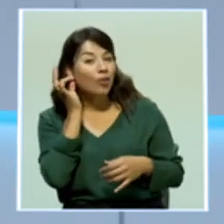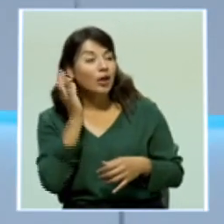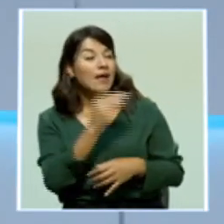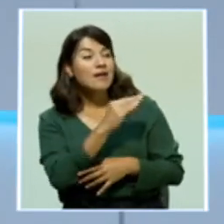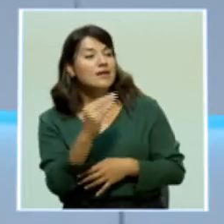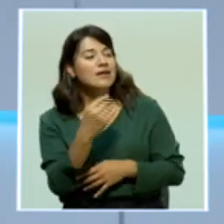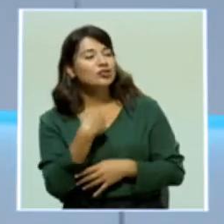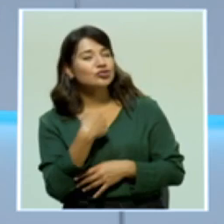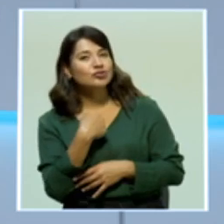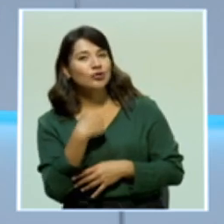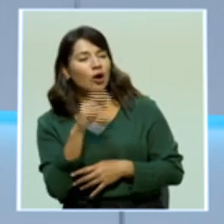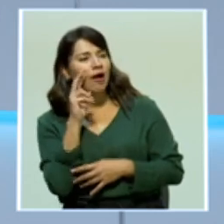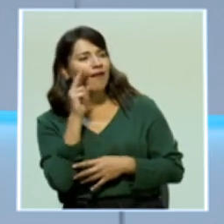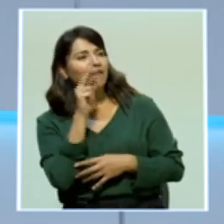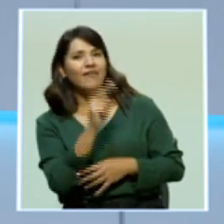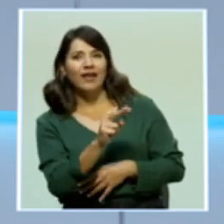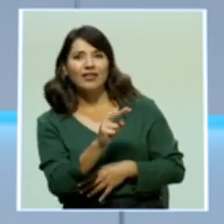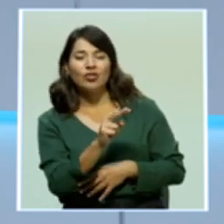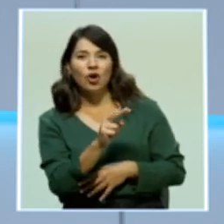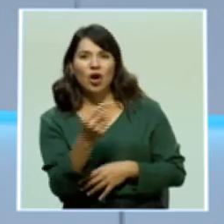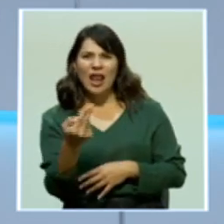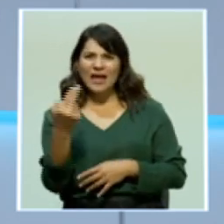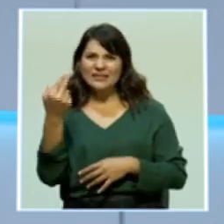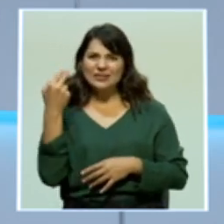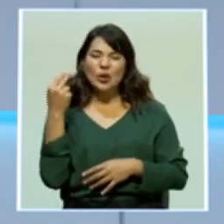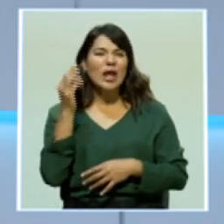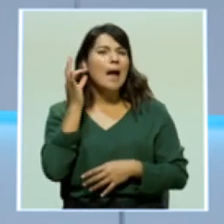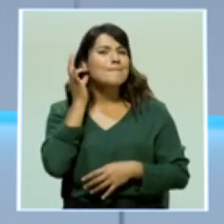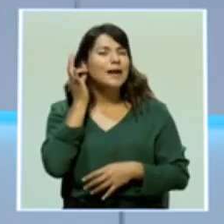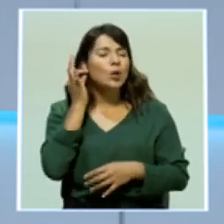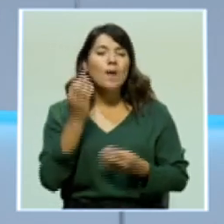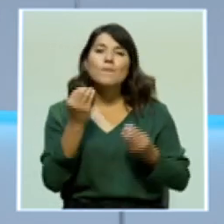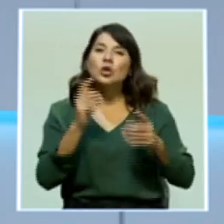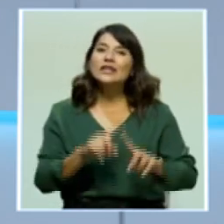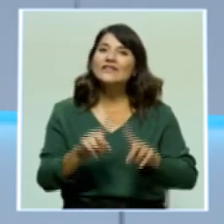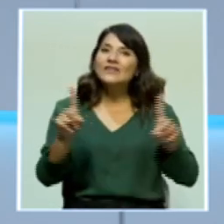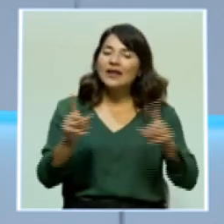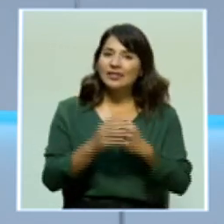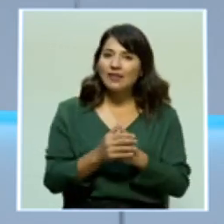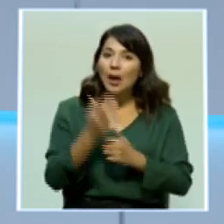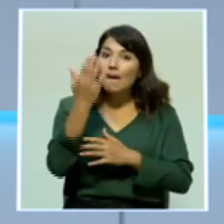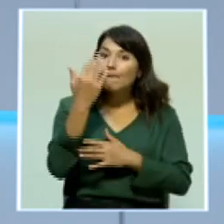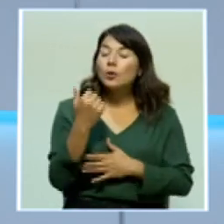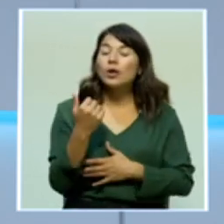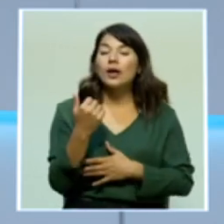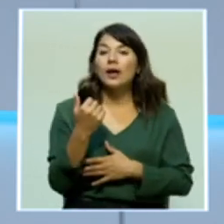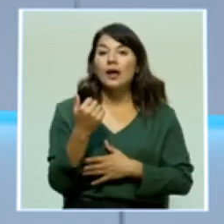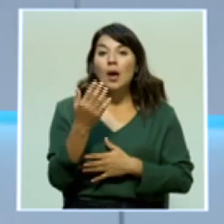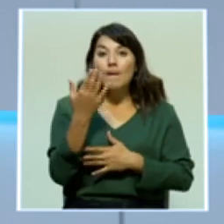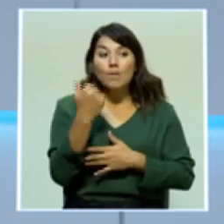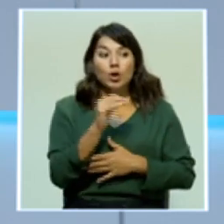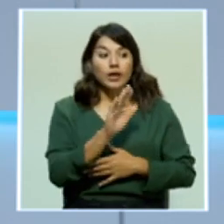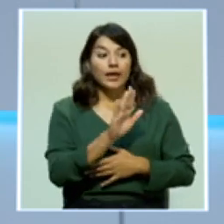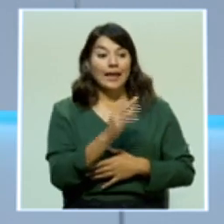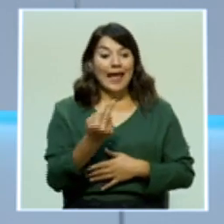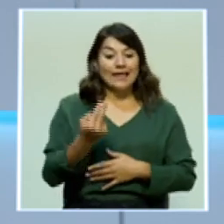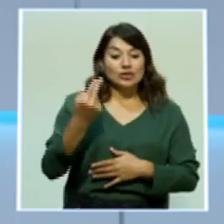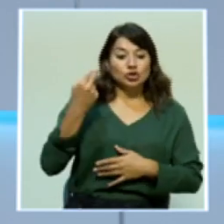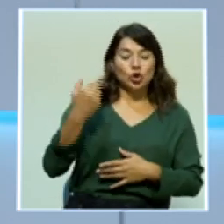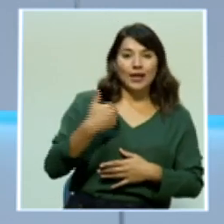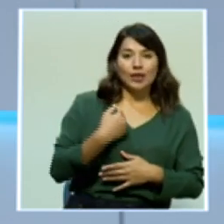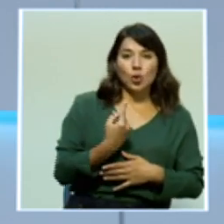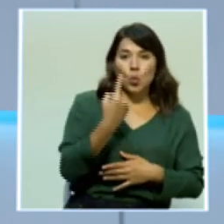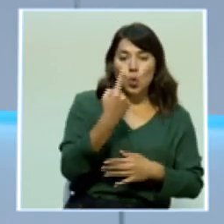paralelo, la historia de Maradona es muy particular porque combina la historia de un deportista